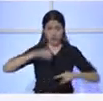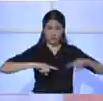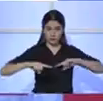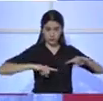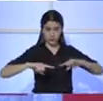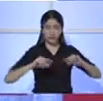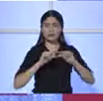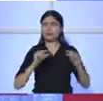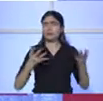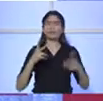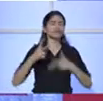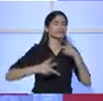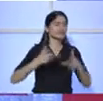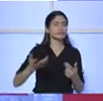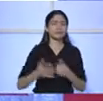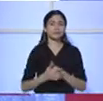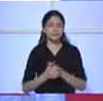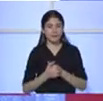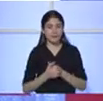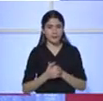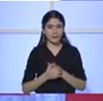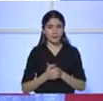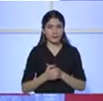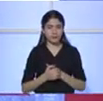del Estado. Adelante, doctor. Muchísimas gracias. Bueno,